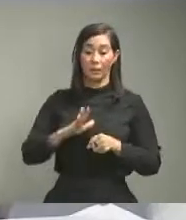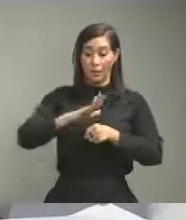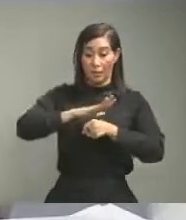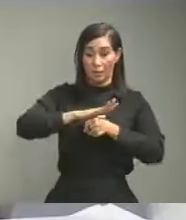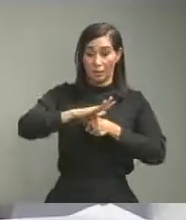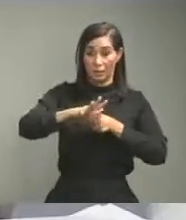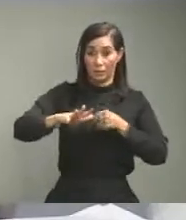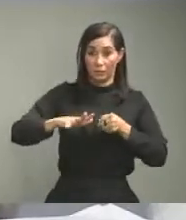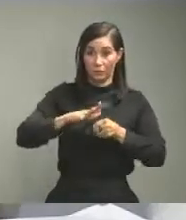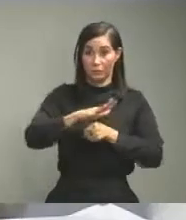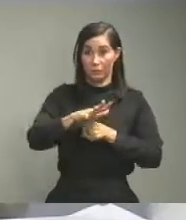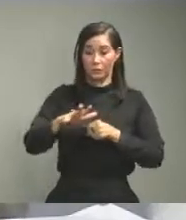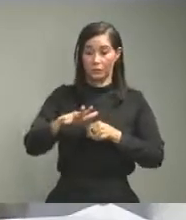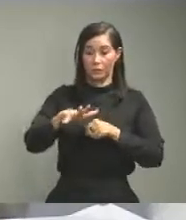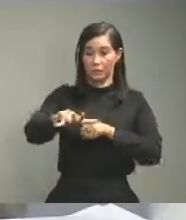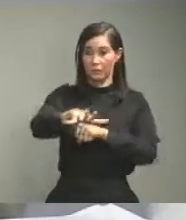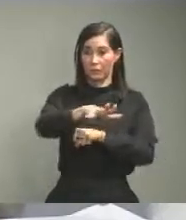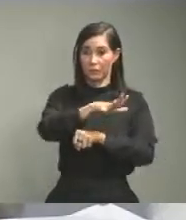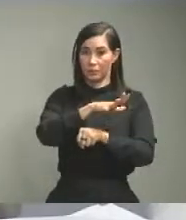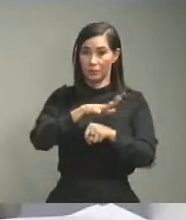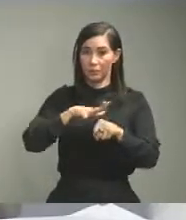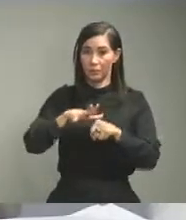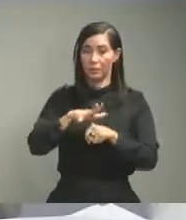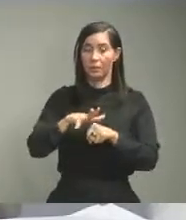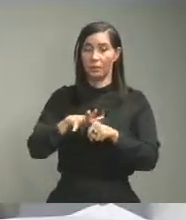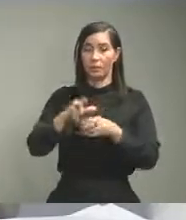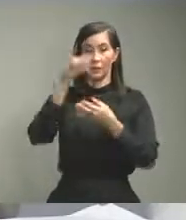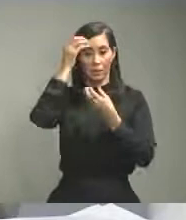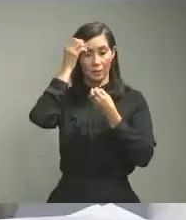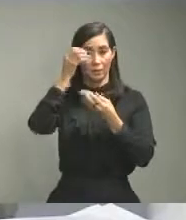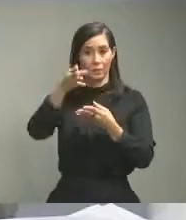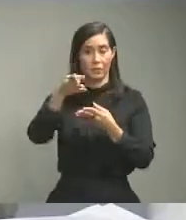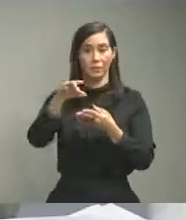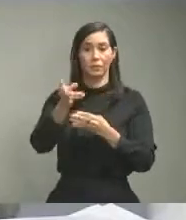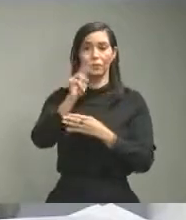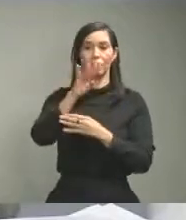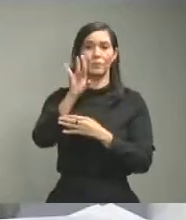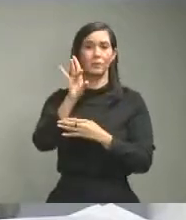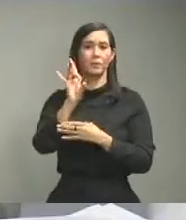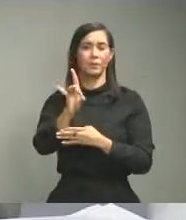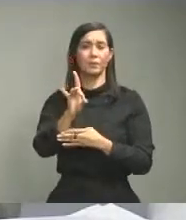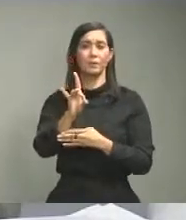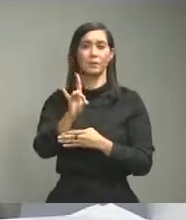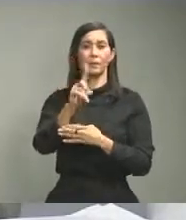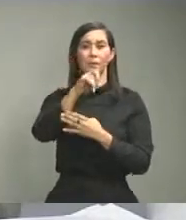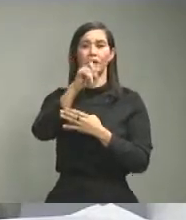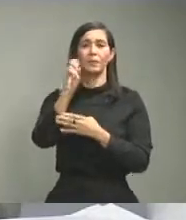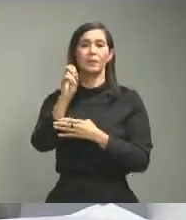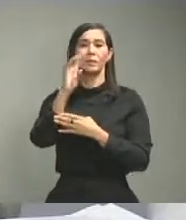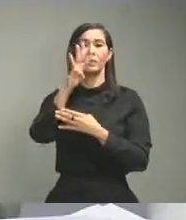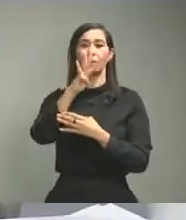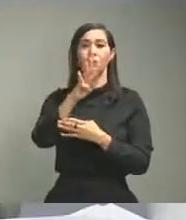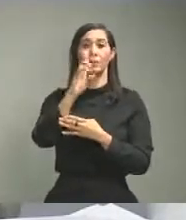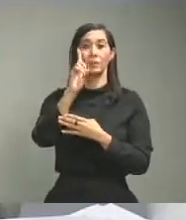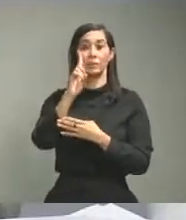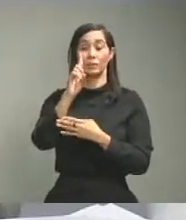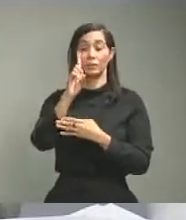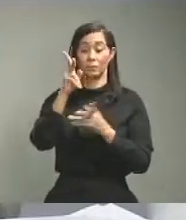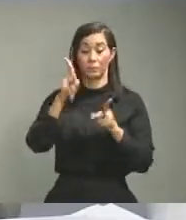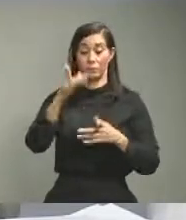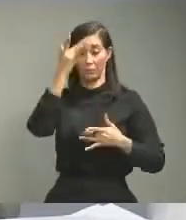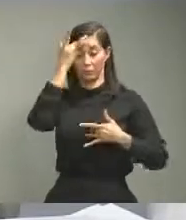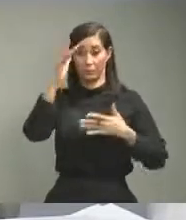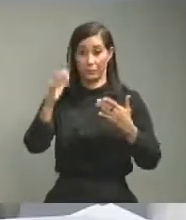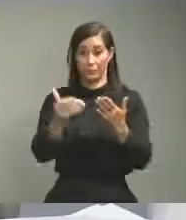por tanto para el boletín número 28 es de 141 casos nuevos